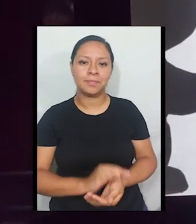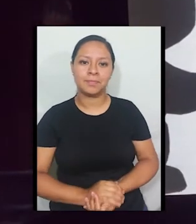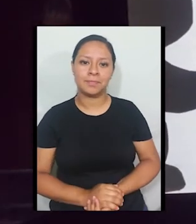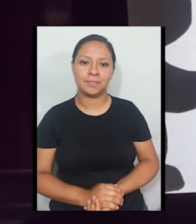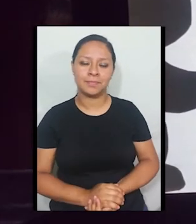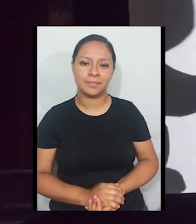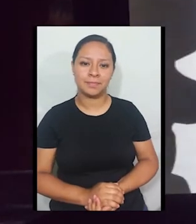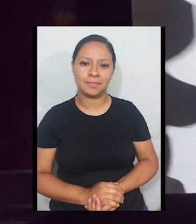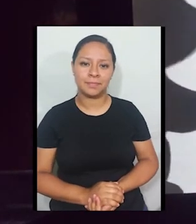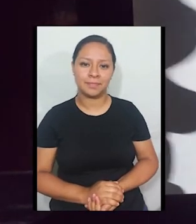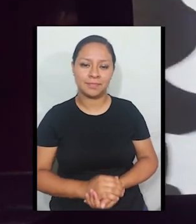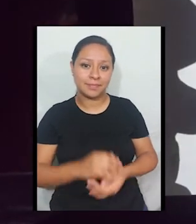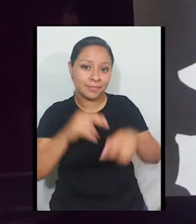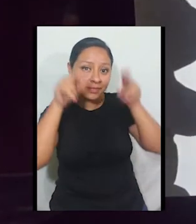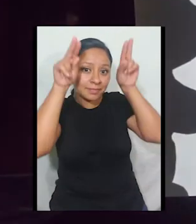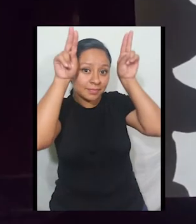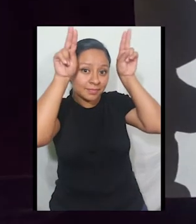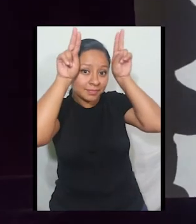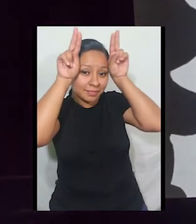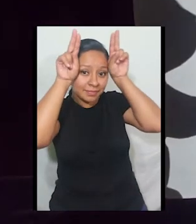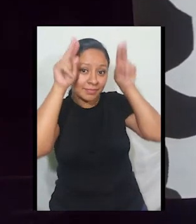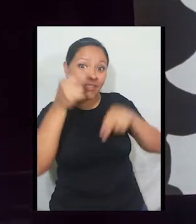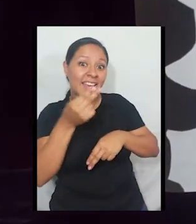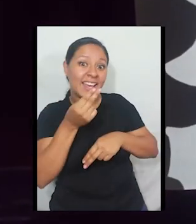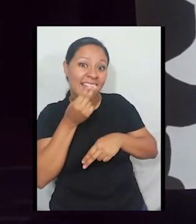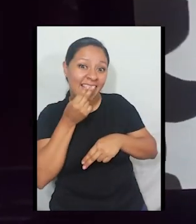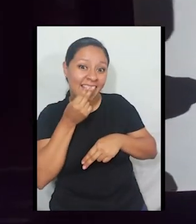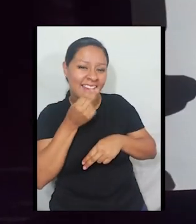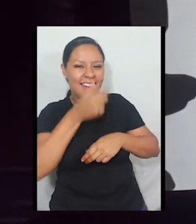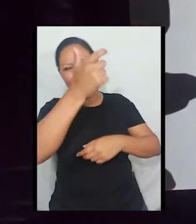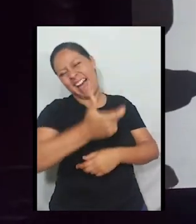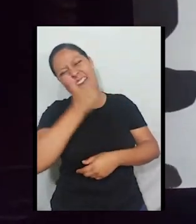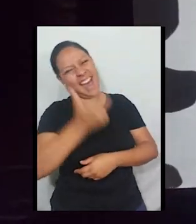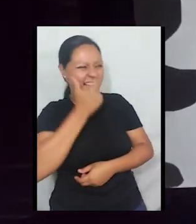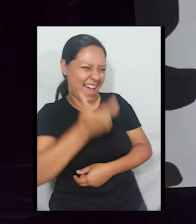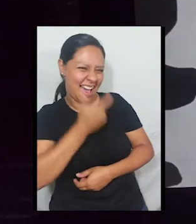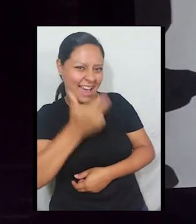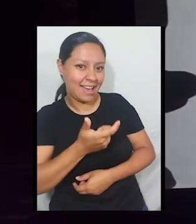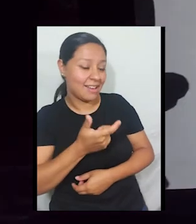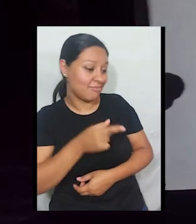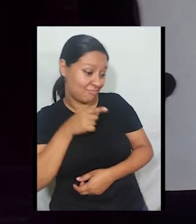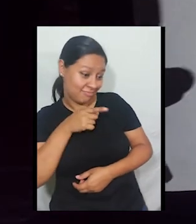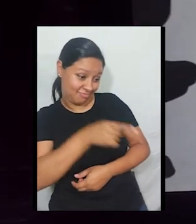la liebre se burlaba de la tortuga por ser muy lenta